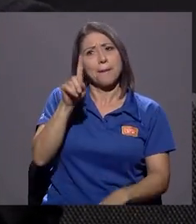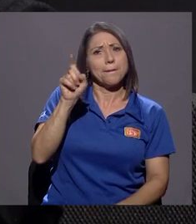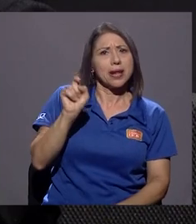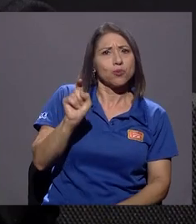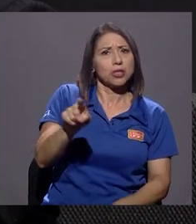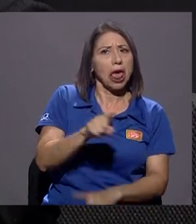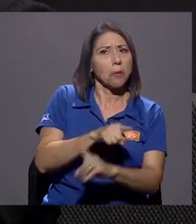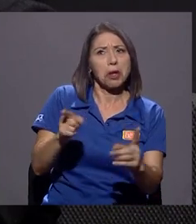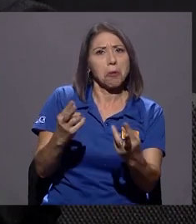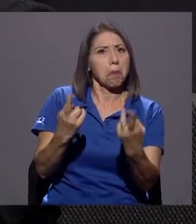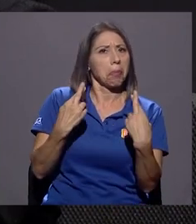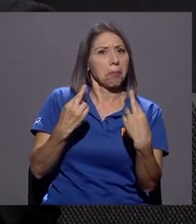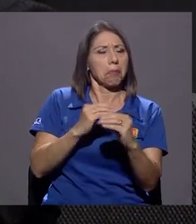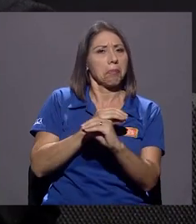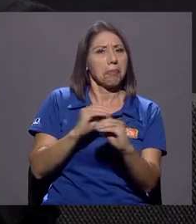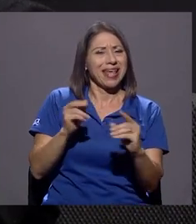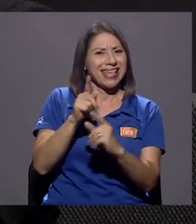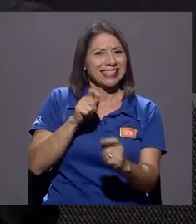exacto.